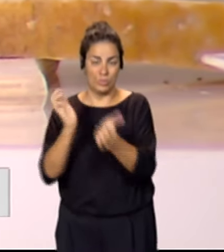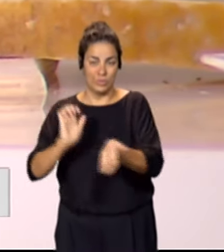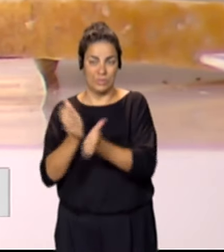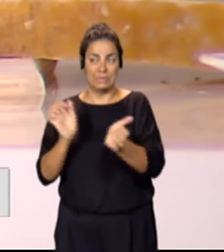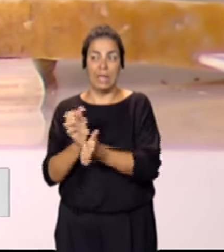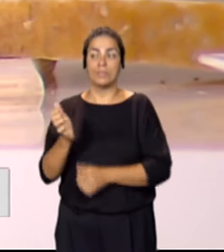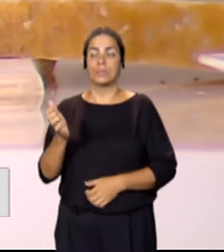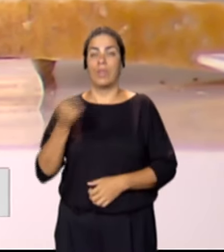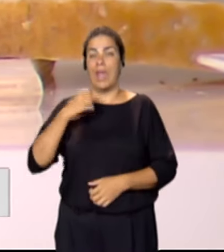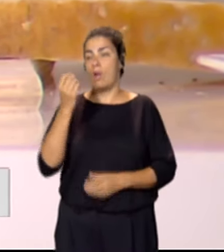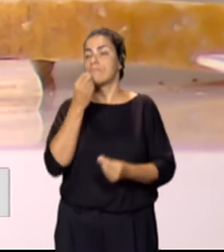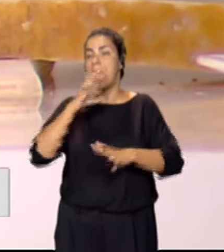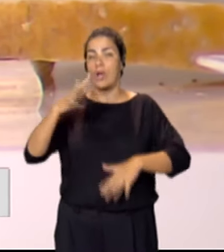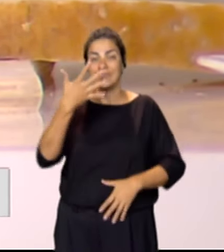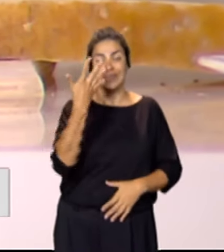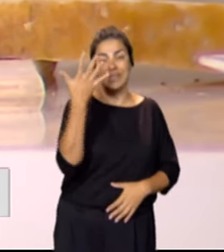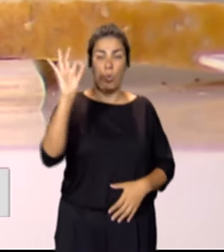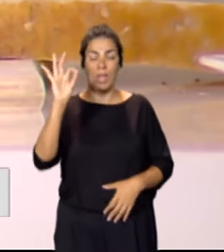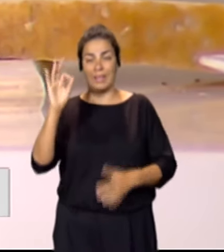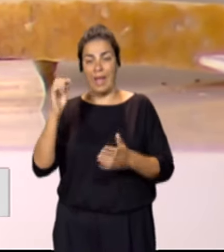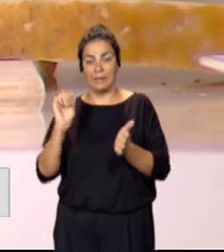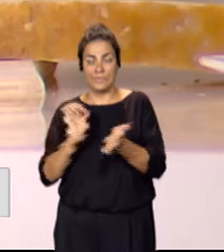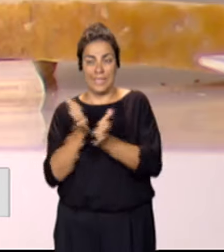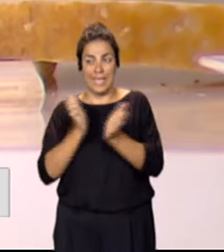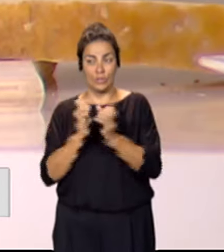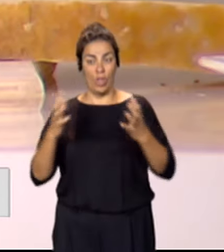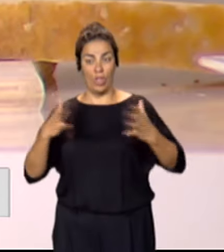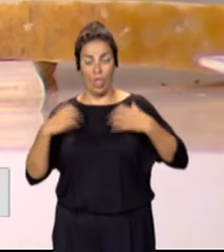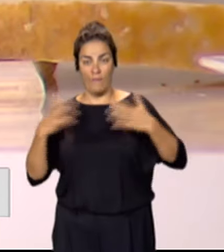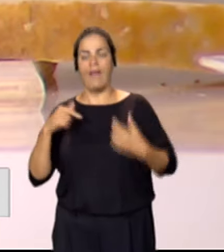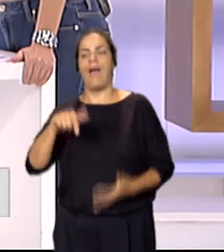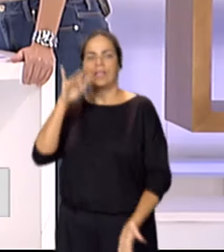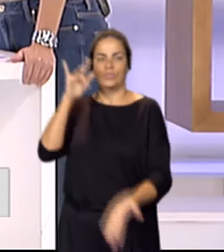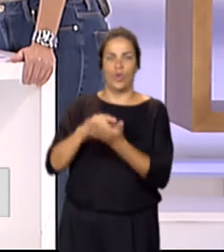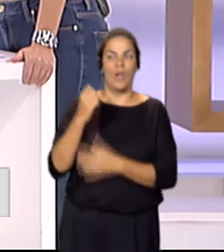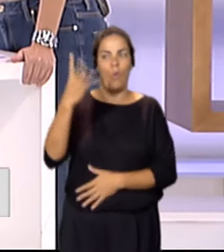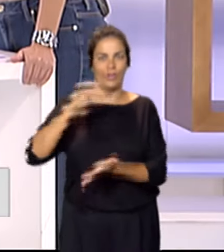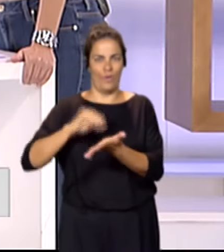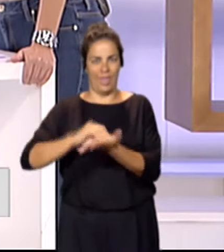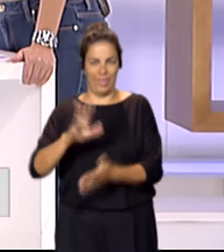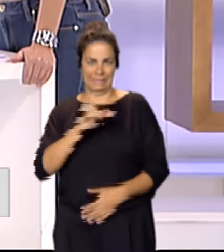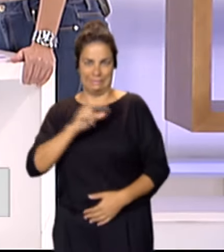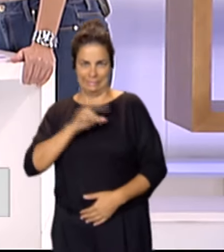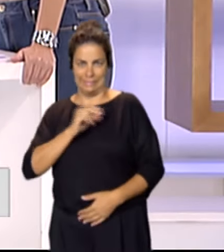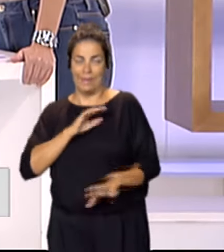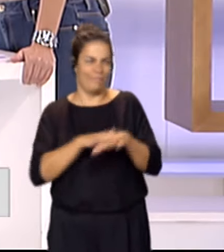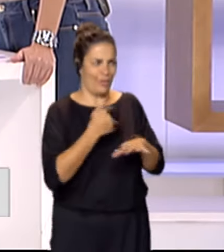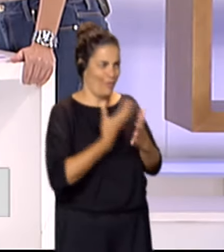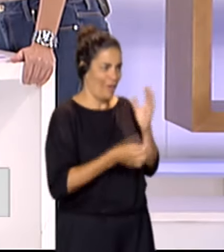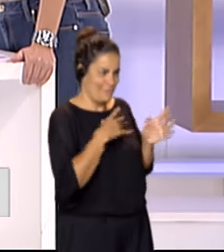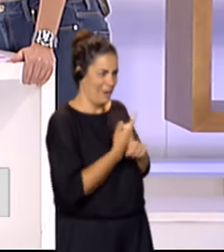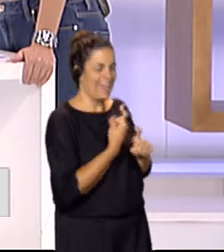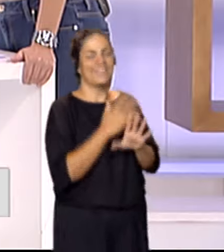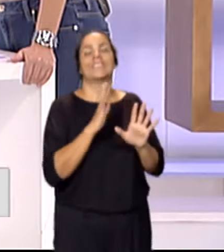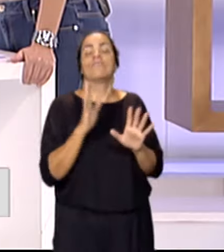quesos de vaca, de cabra, de oveja, perdón, los nervios. Entre los 50 mejores quesos de oveja